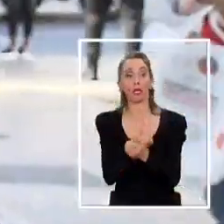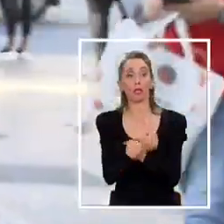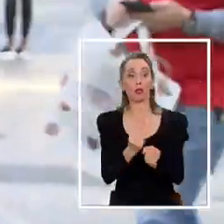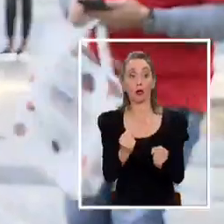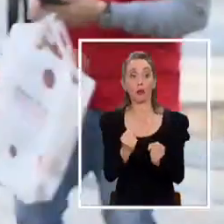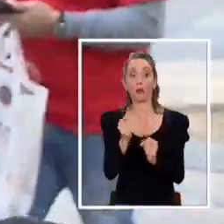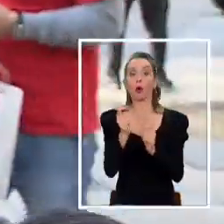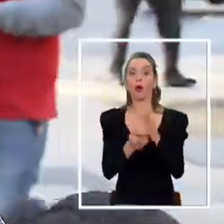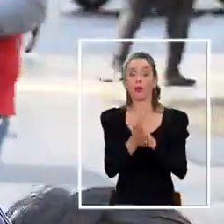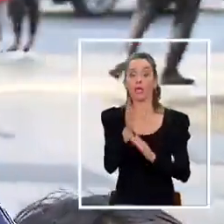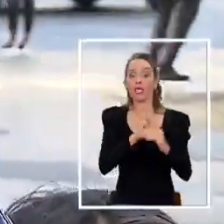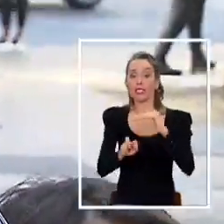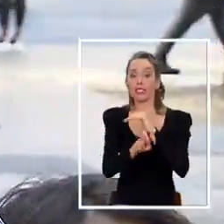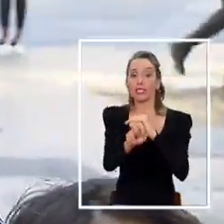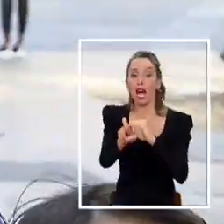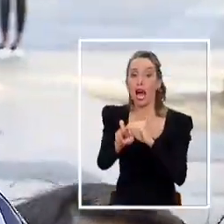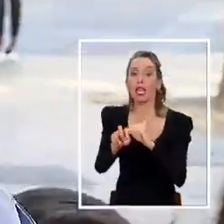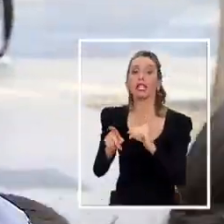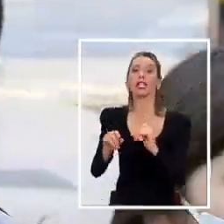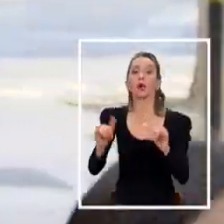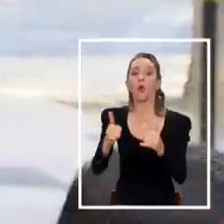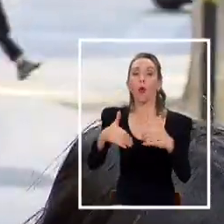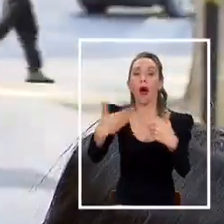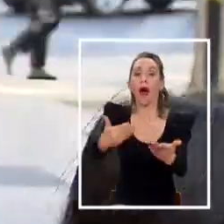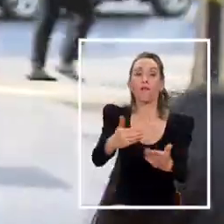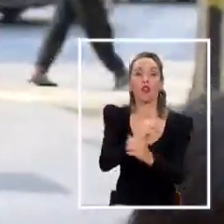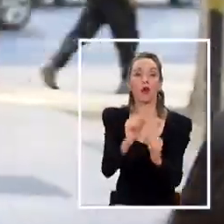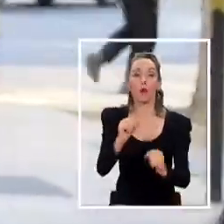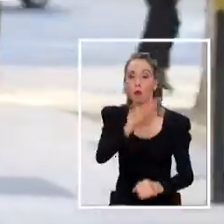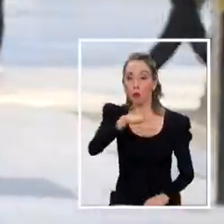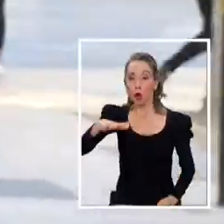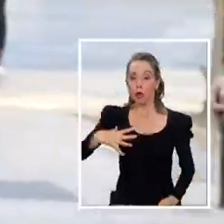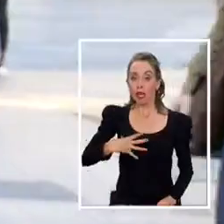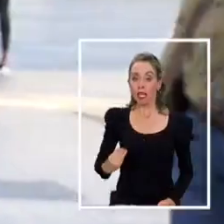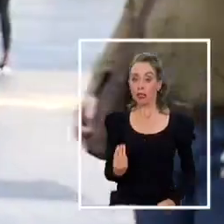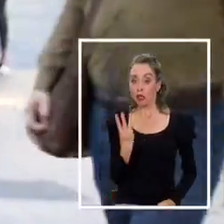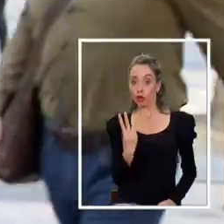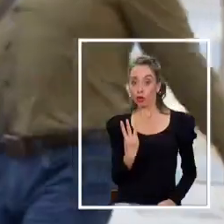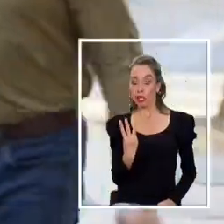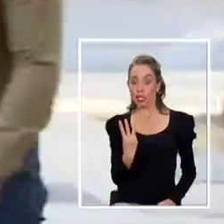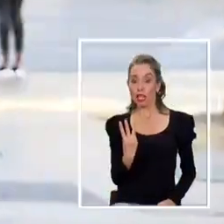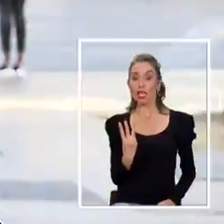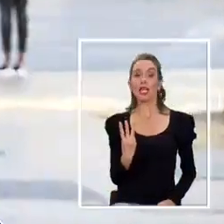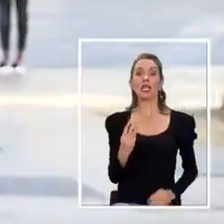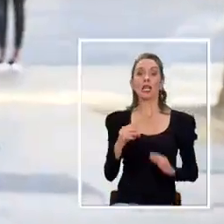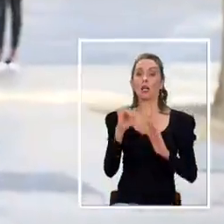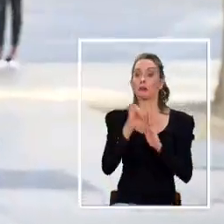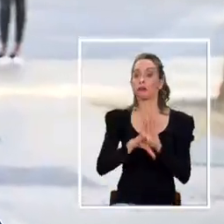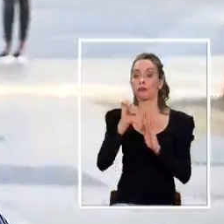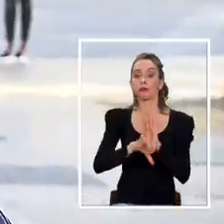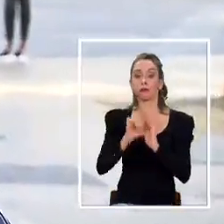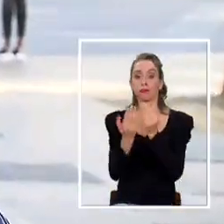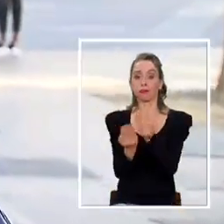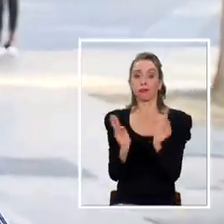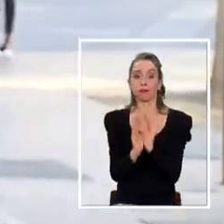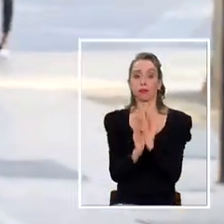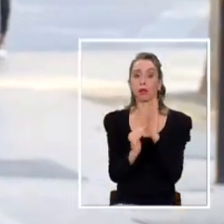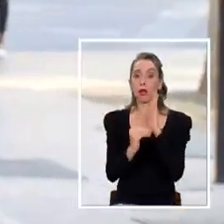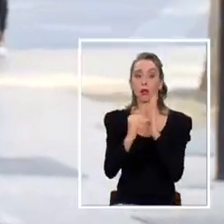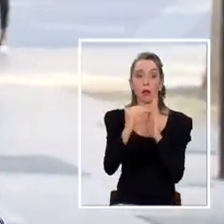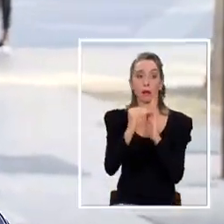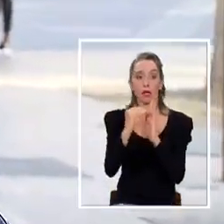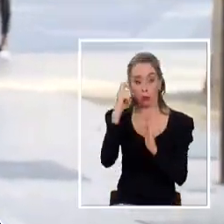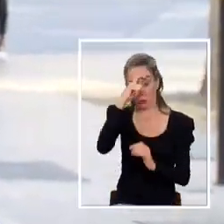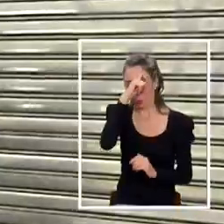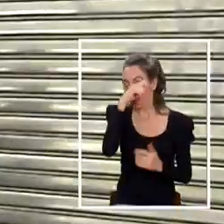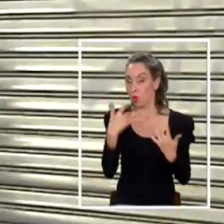salir tampoco los espacios comunes, entonces las tengo a los tres niños más chicas encerrados adentro en el departamento. Es